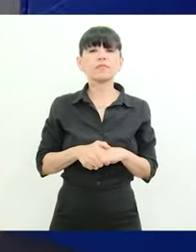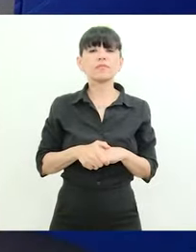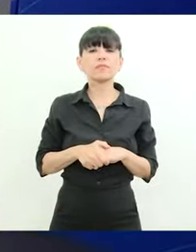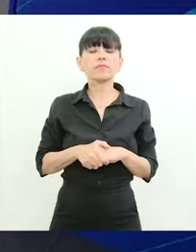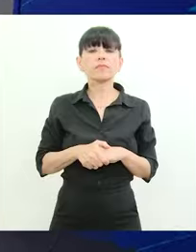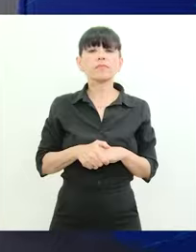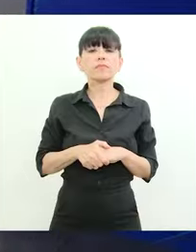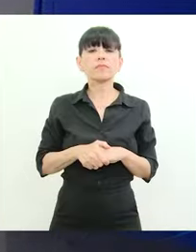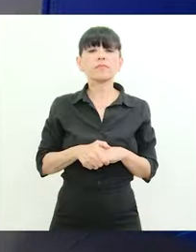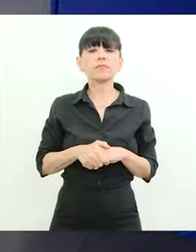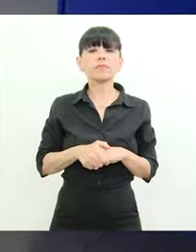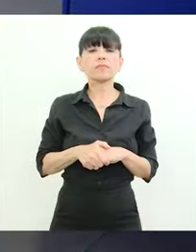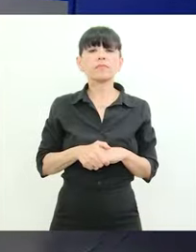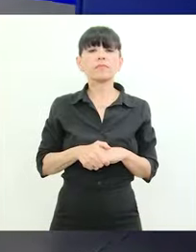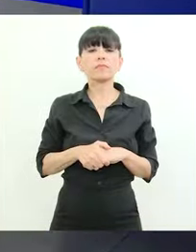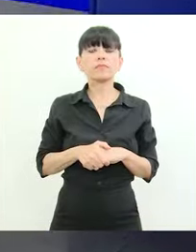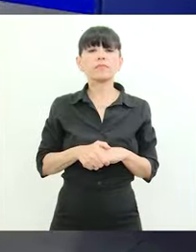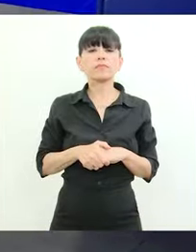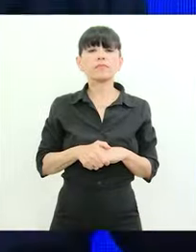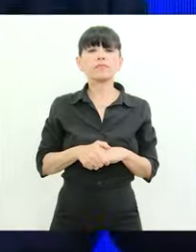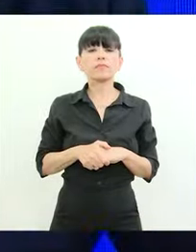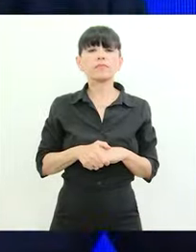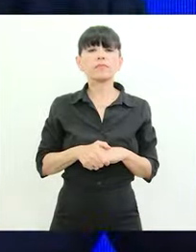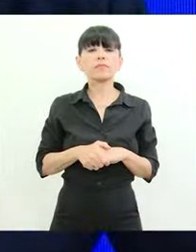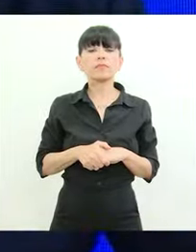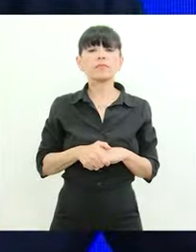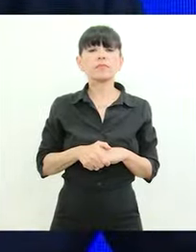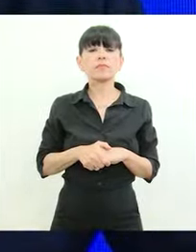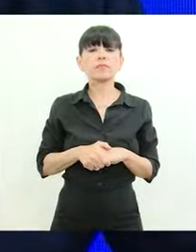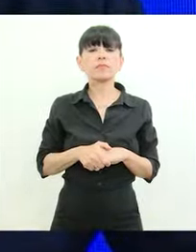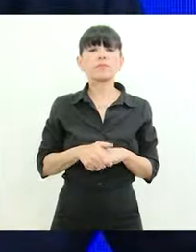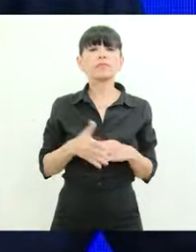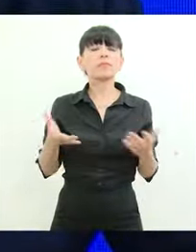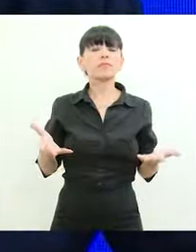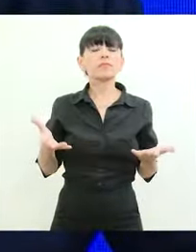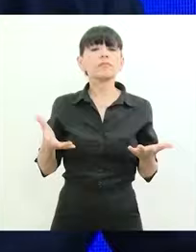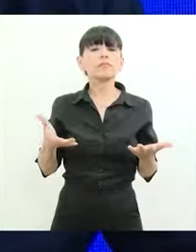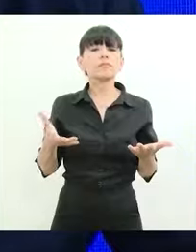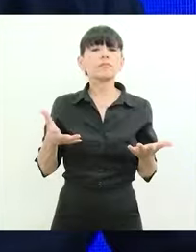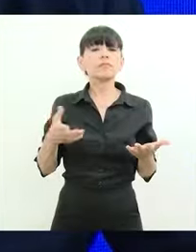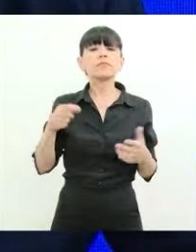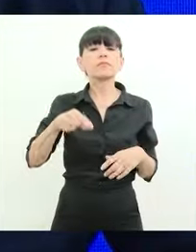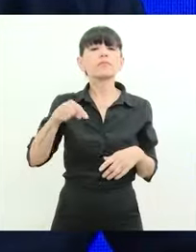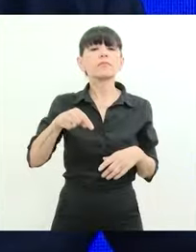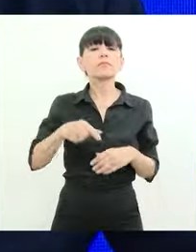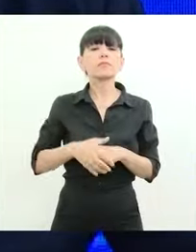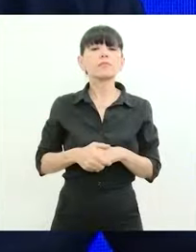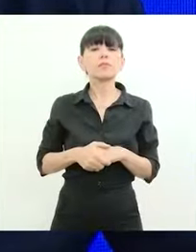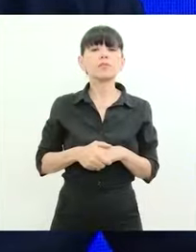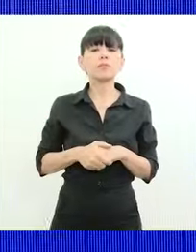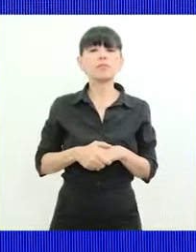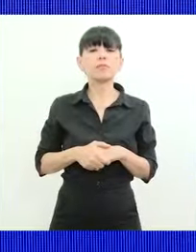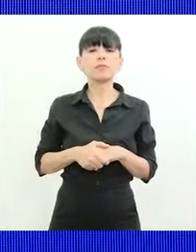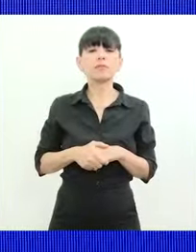cual le da a Iguazú la posibilidad de competir federalmente. sin embargo, es un tema que acá no aparece, pero todos sabemos